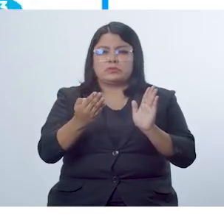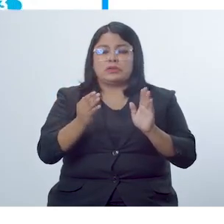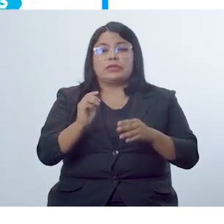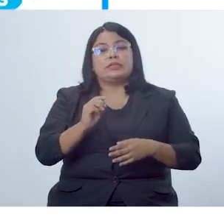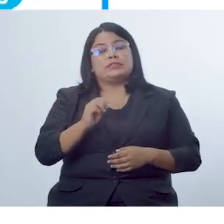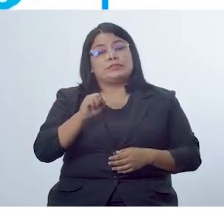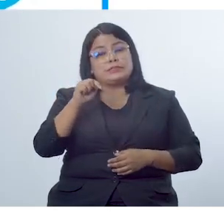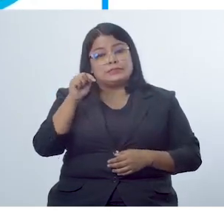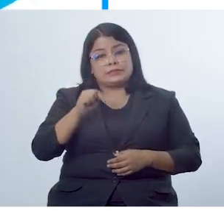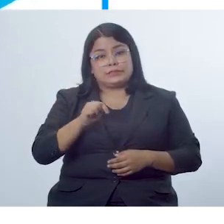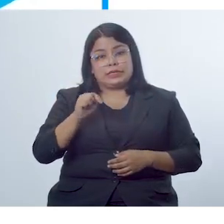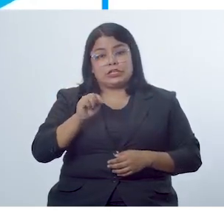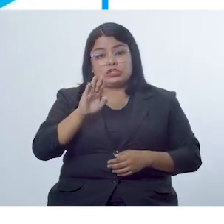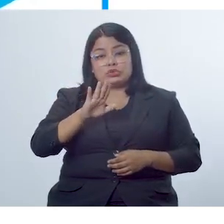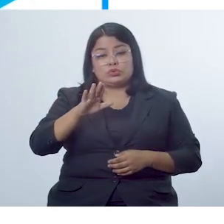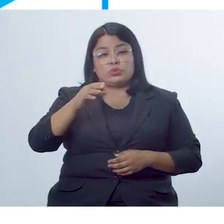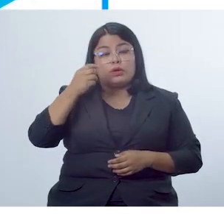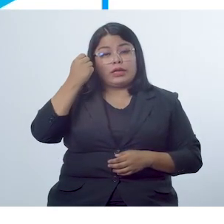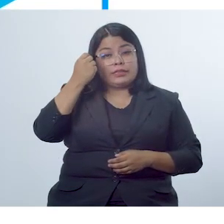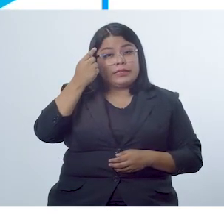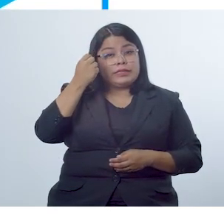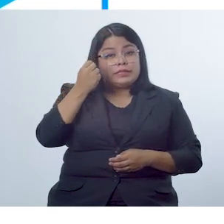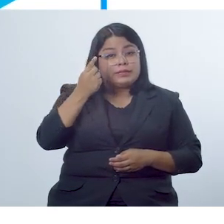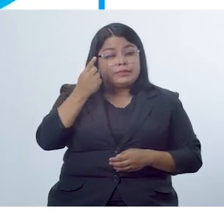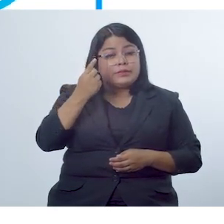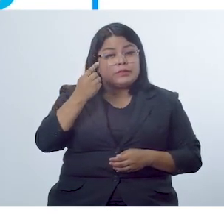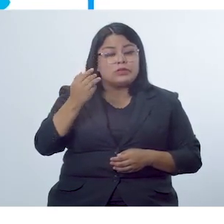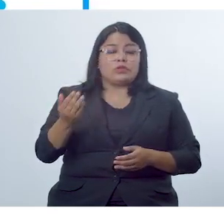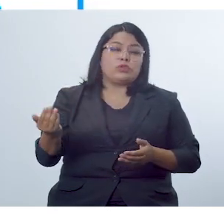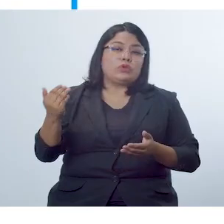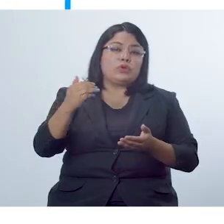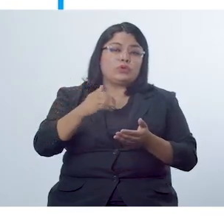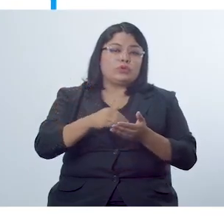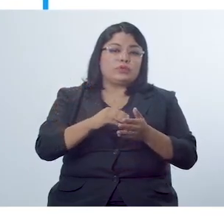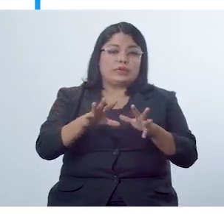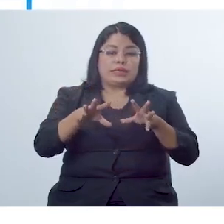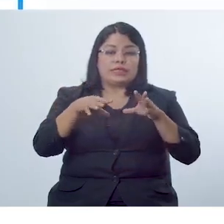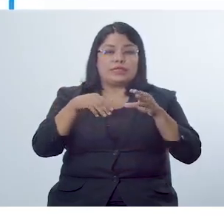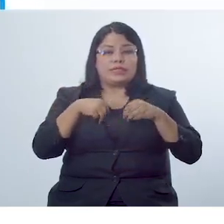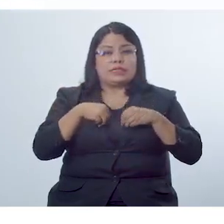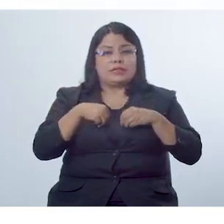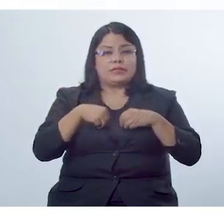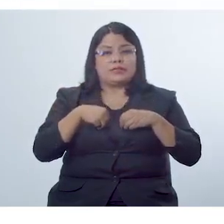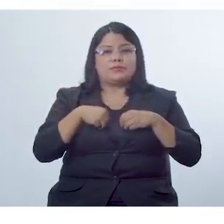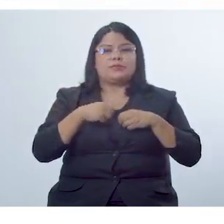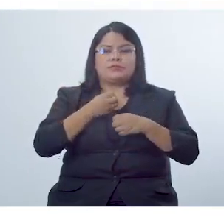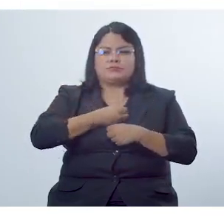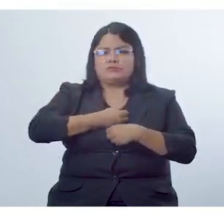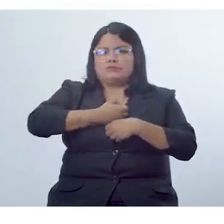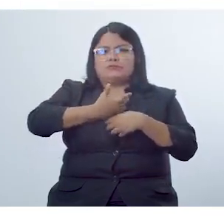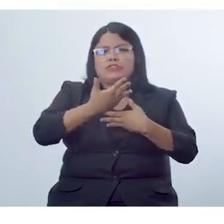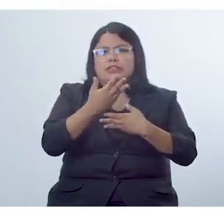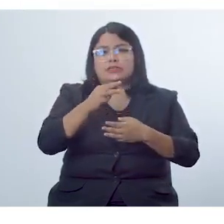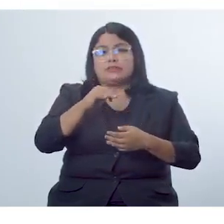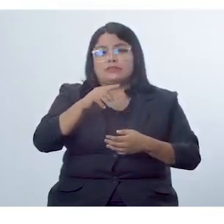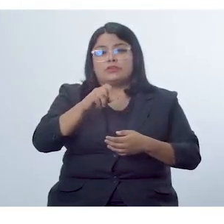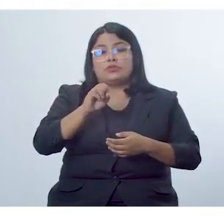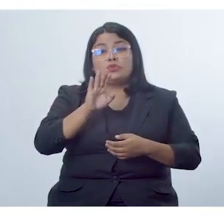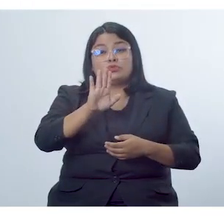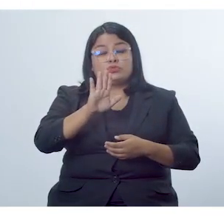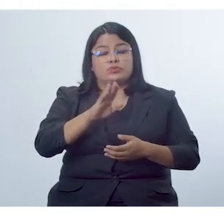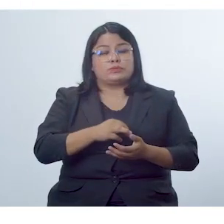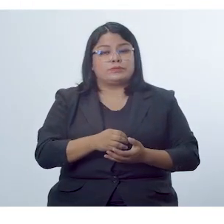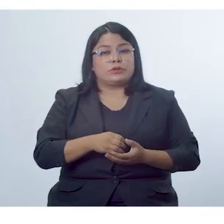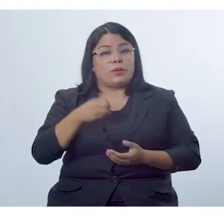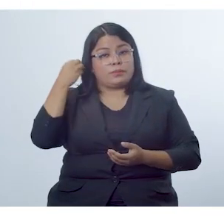después se le pide que a partir de su conocimiento y del nuevo que ha adquirido, defina el mito con sus